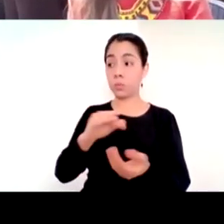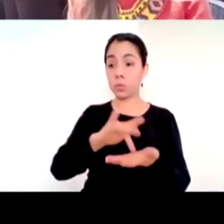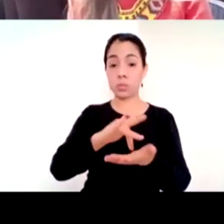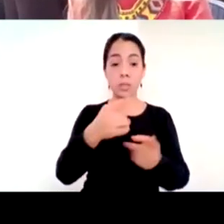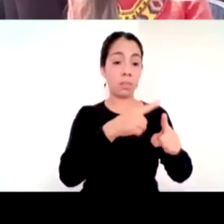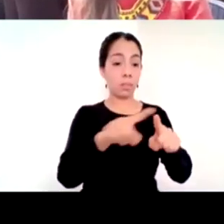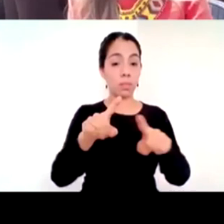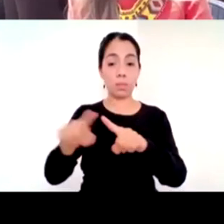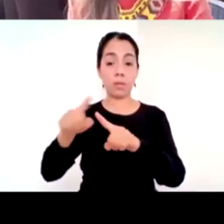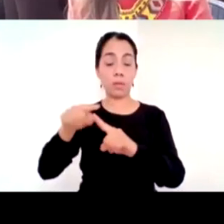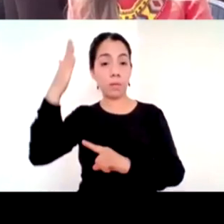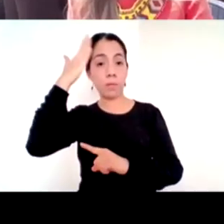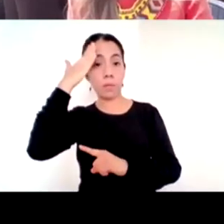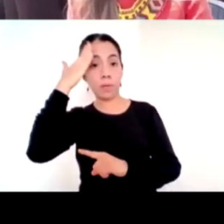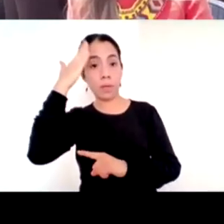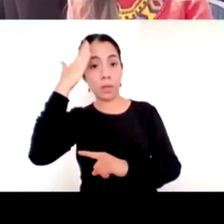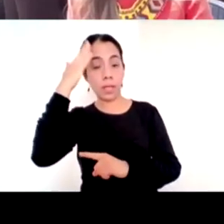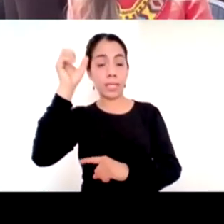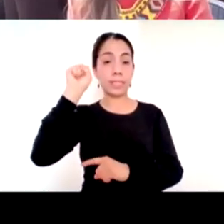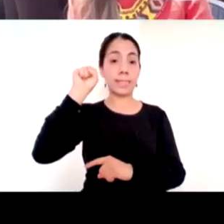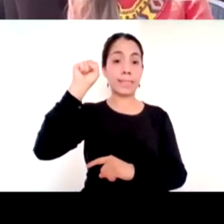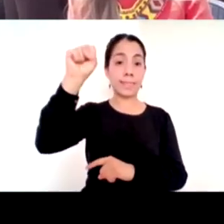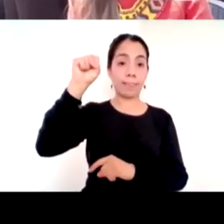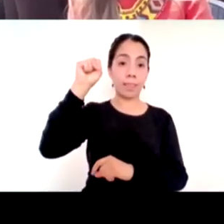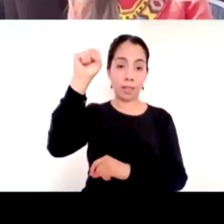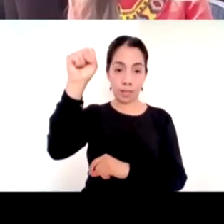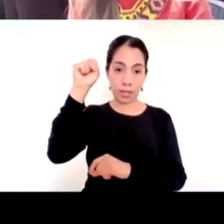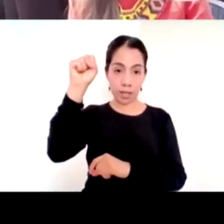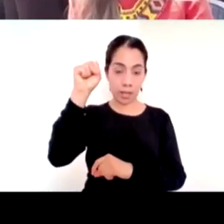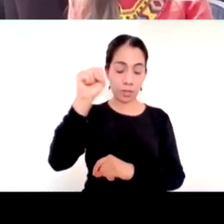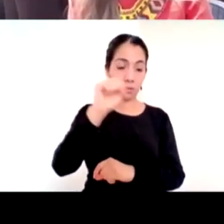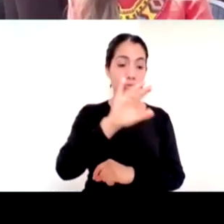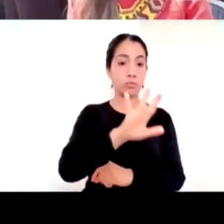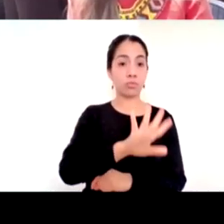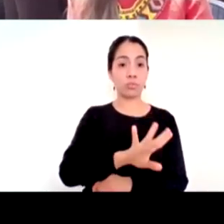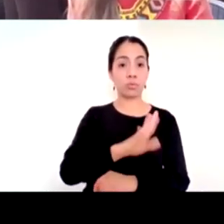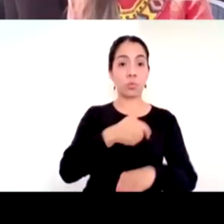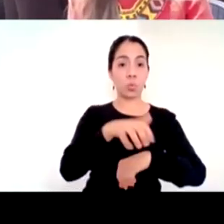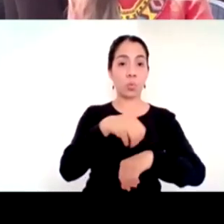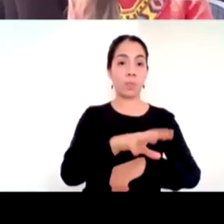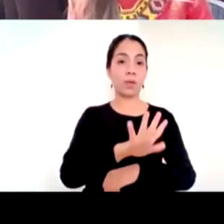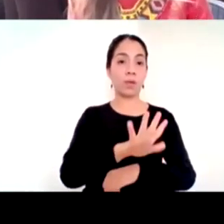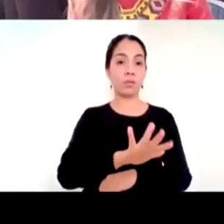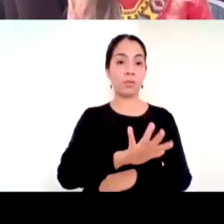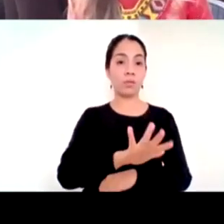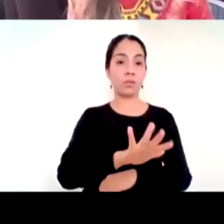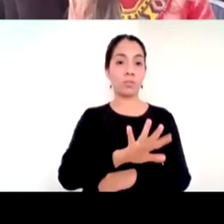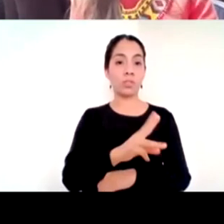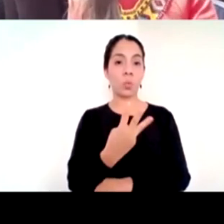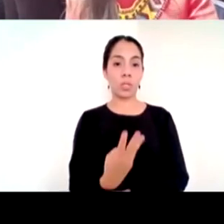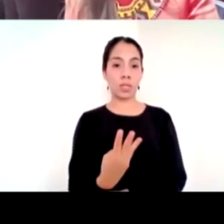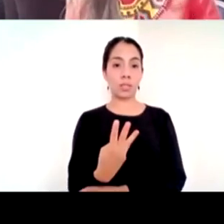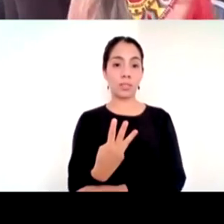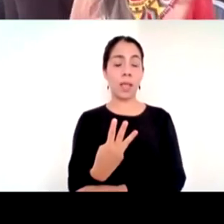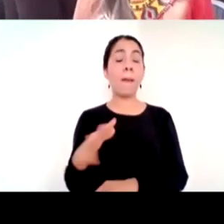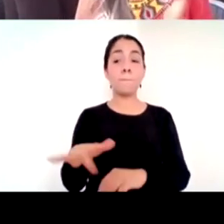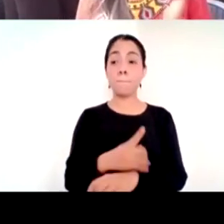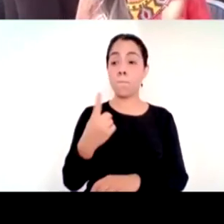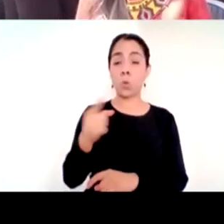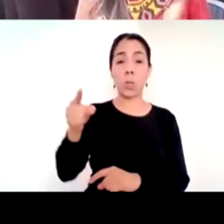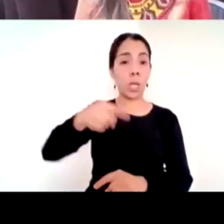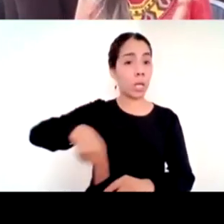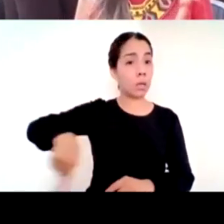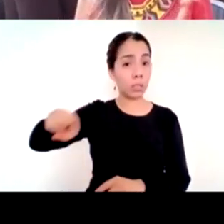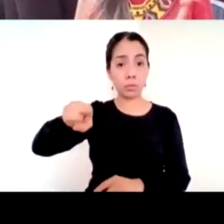Insunza de la sección 27 y Fernando Sandoval de la 53 porque nunca han regateado nada que tenga que